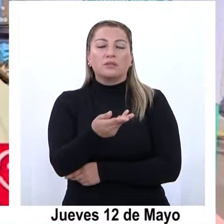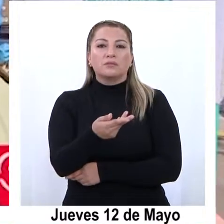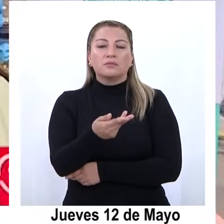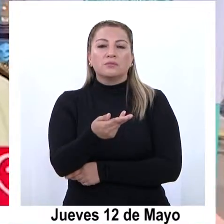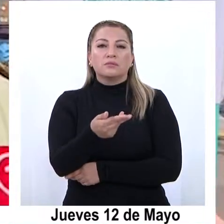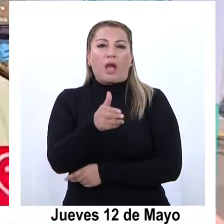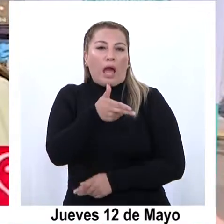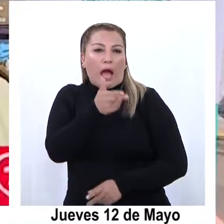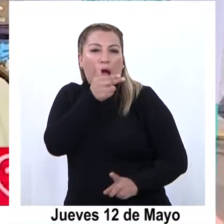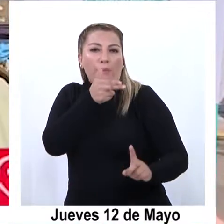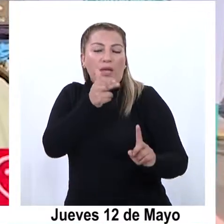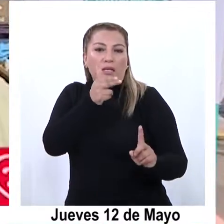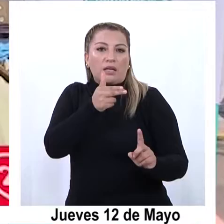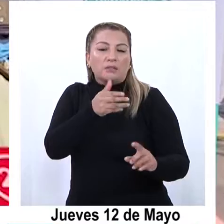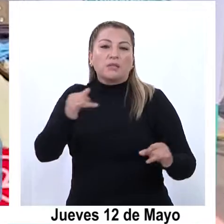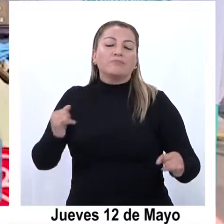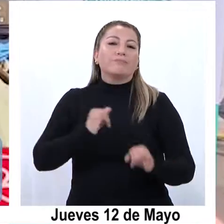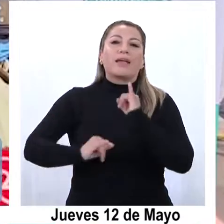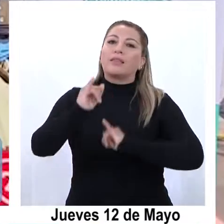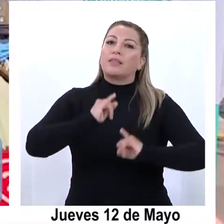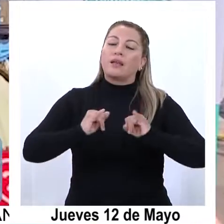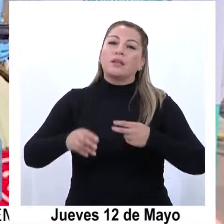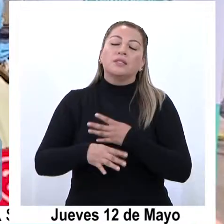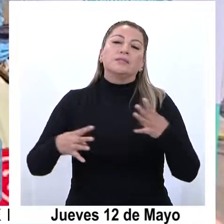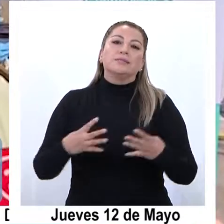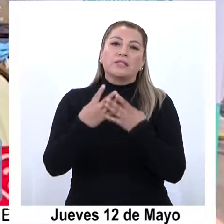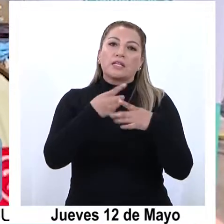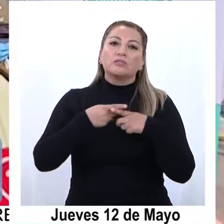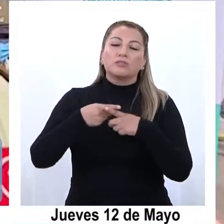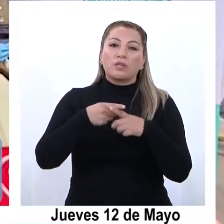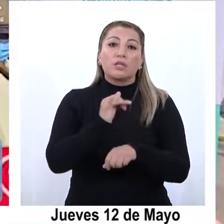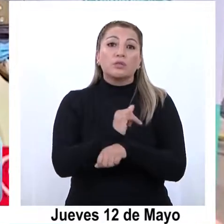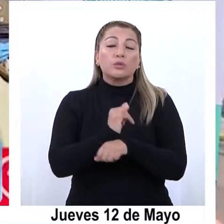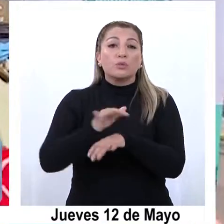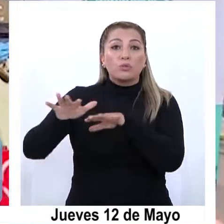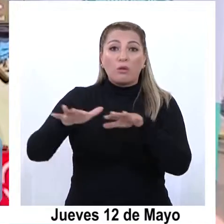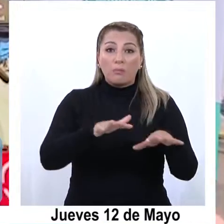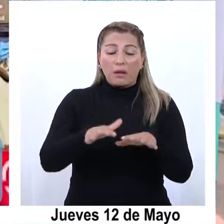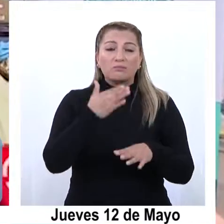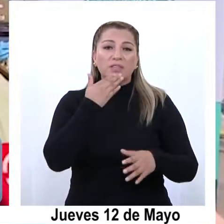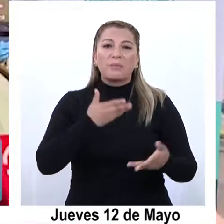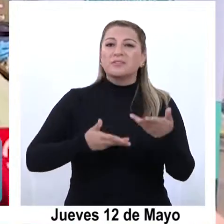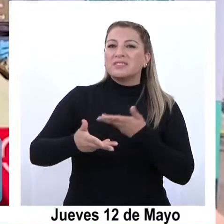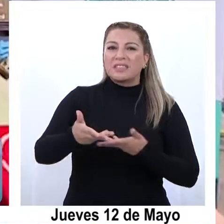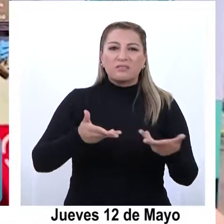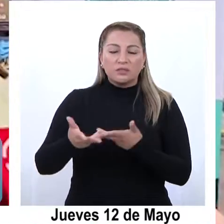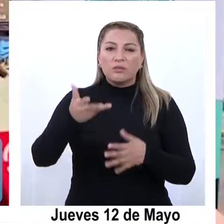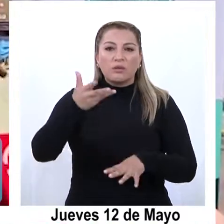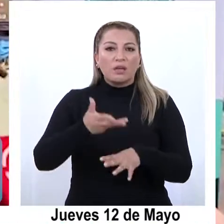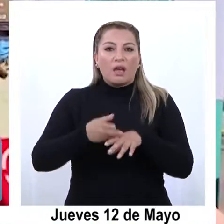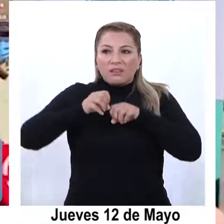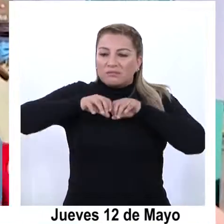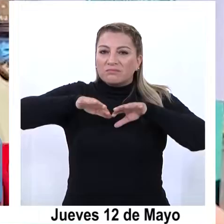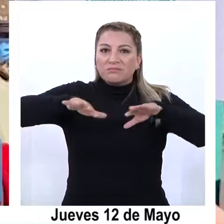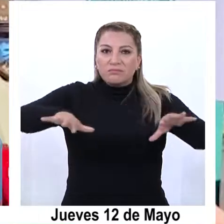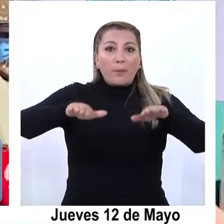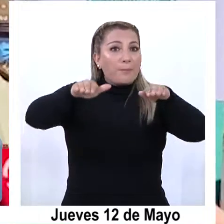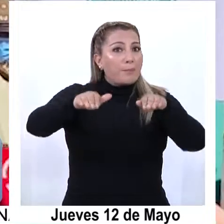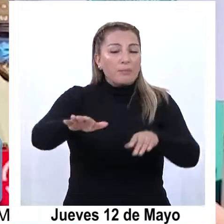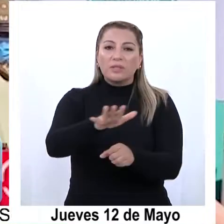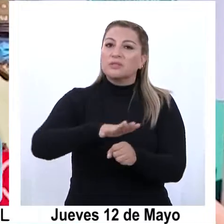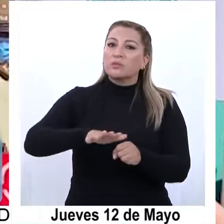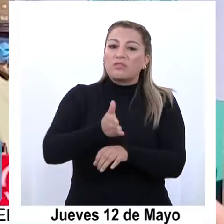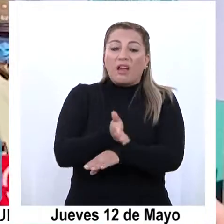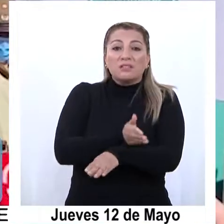amenaza vía internet o redes sociales en el Instituto del Mar, y a propósito también de los servicios desplegados que ya teníamos a propósito de esto